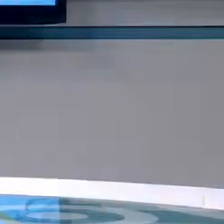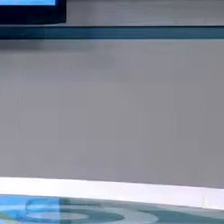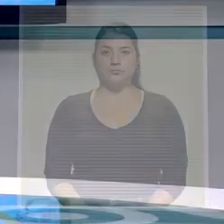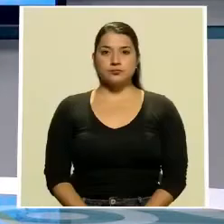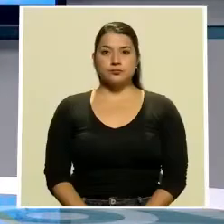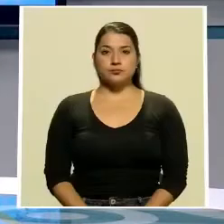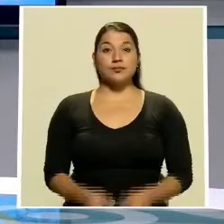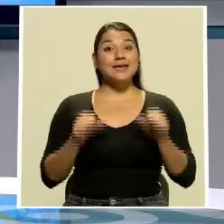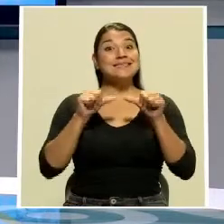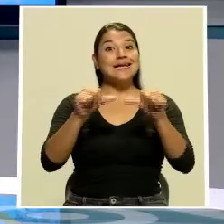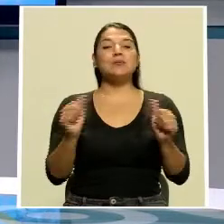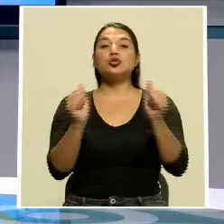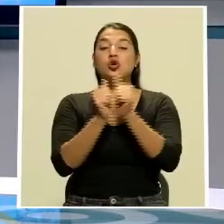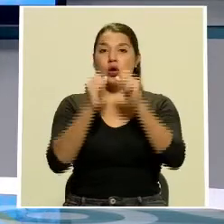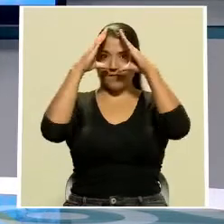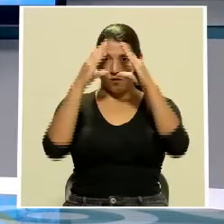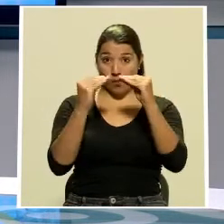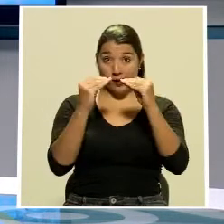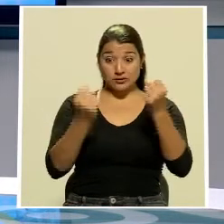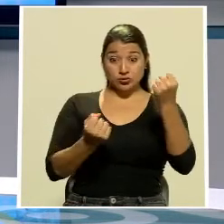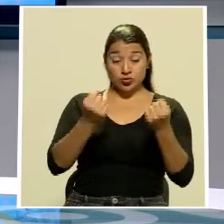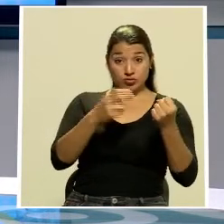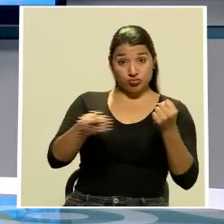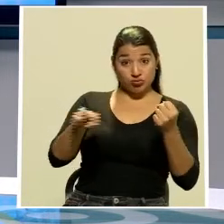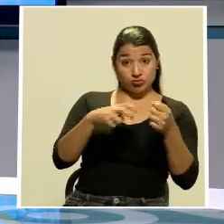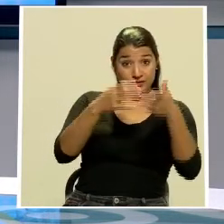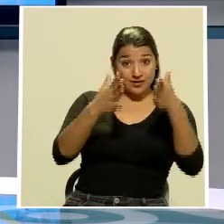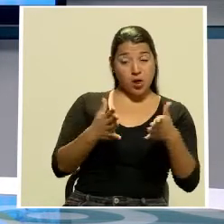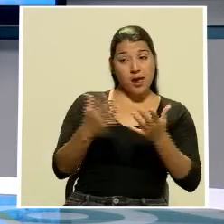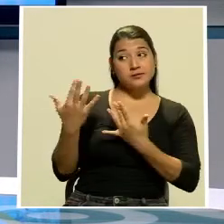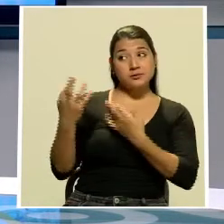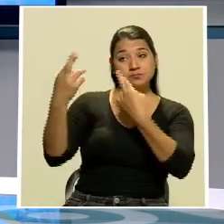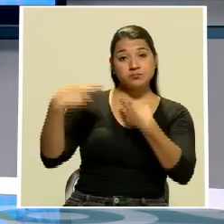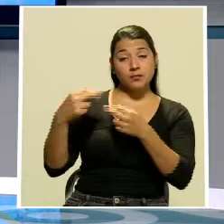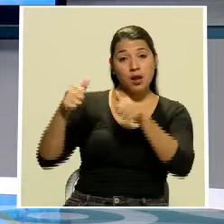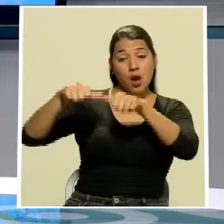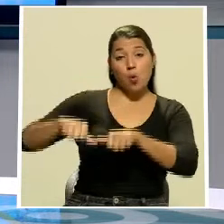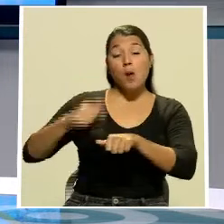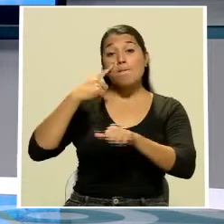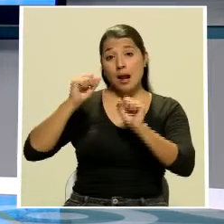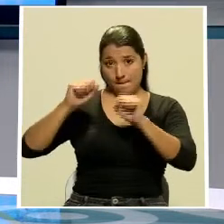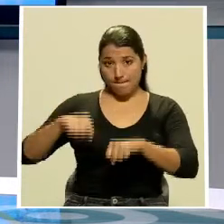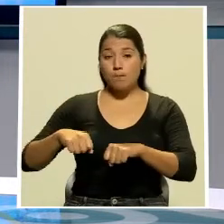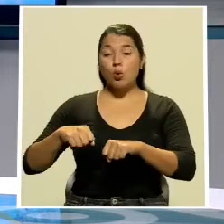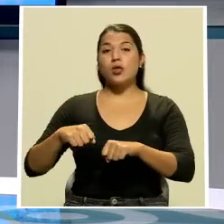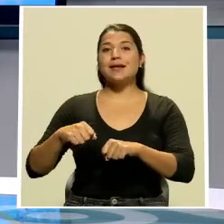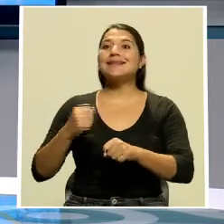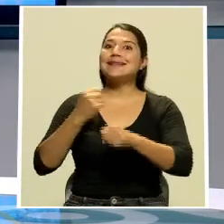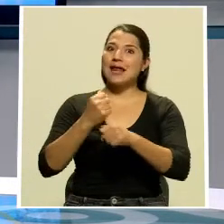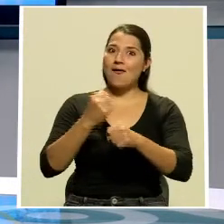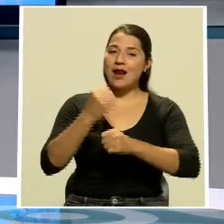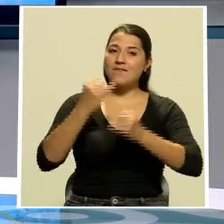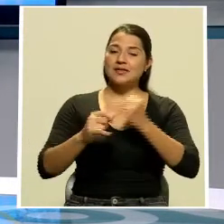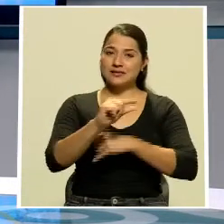Y seguimos con las informaciones. Los transportistas de estudiantes esperan confirmación del acuerdo para poder ofrecer otros servicios los